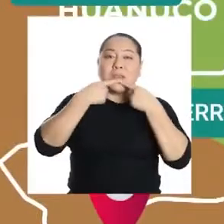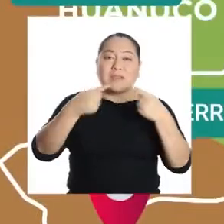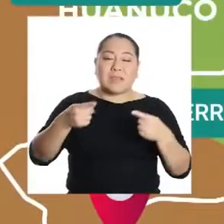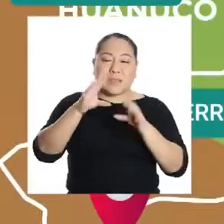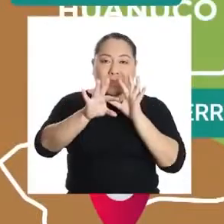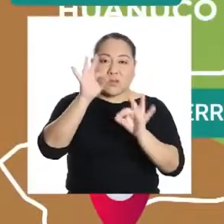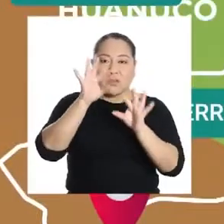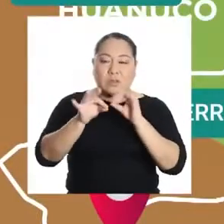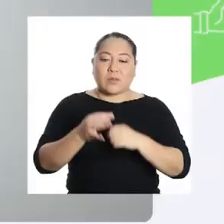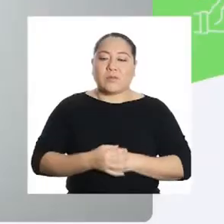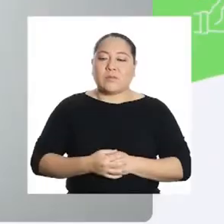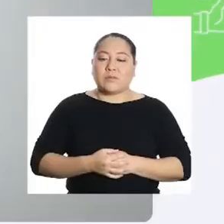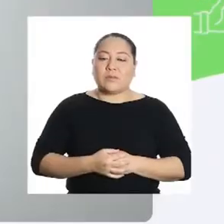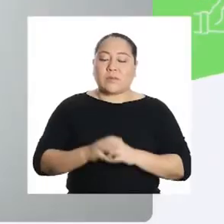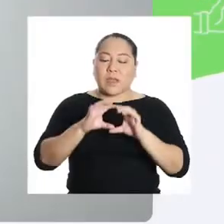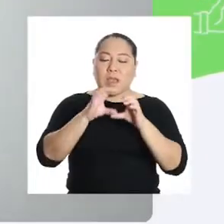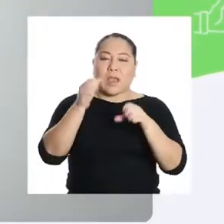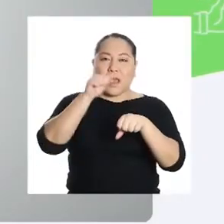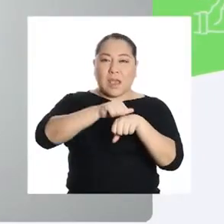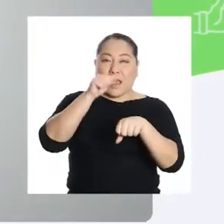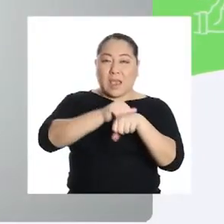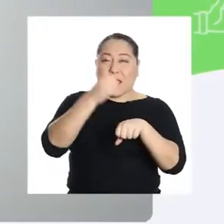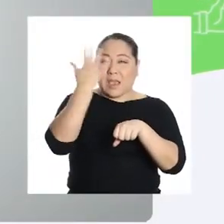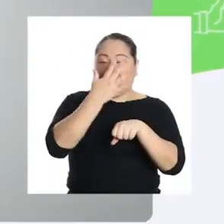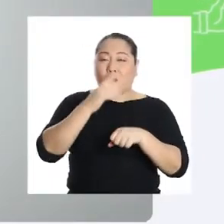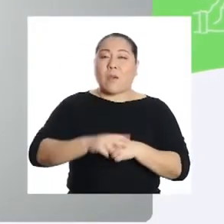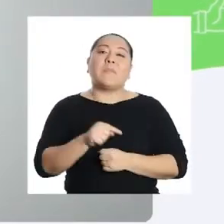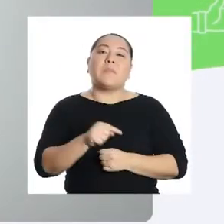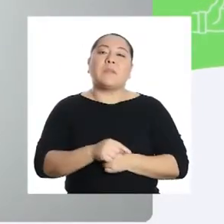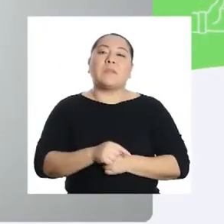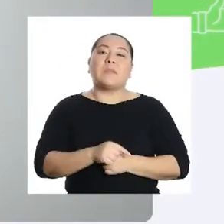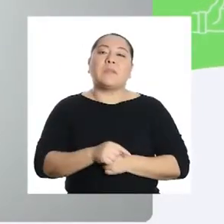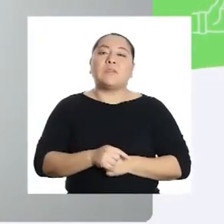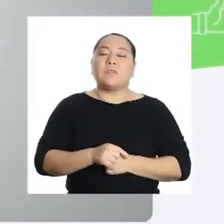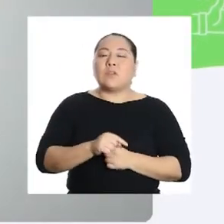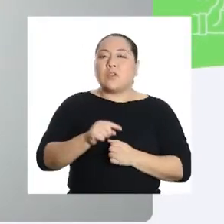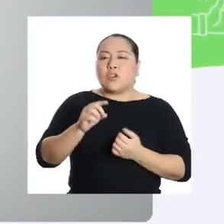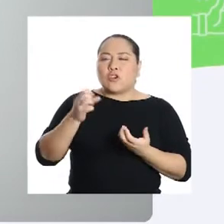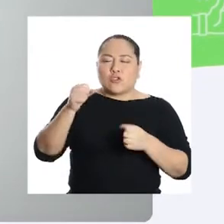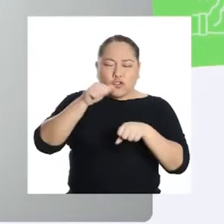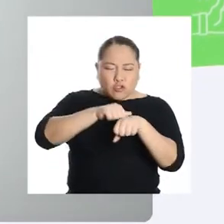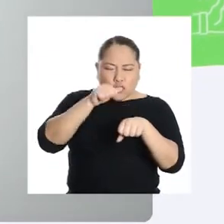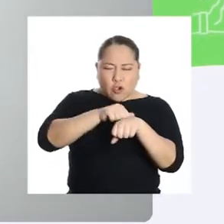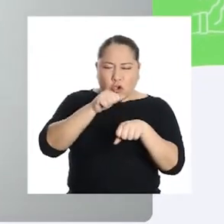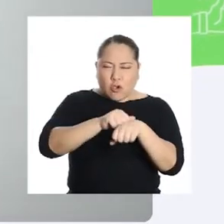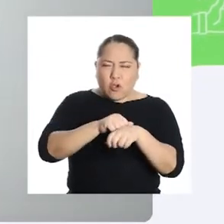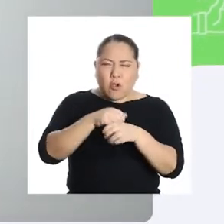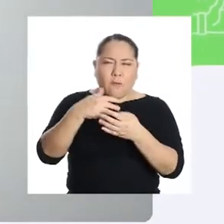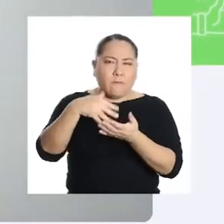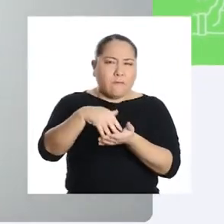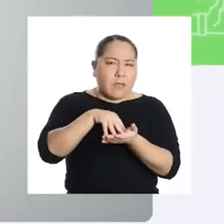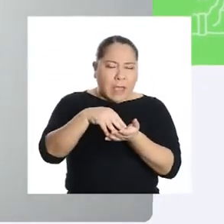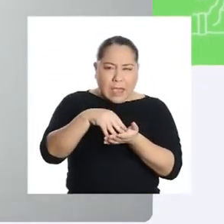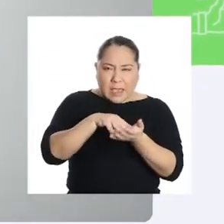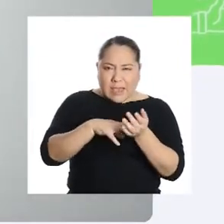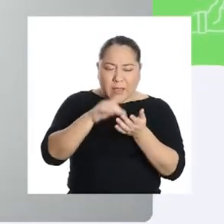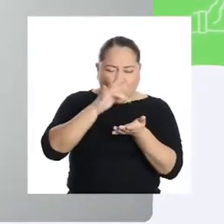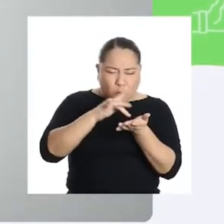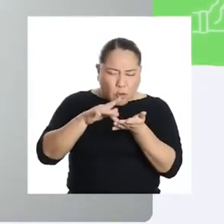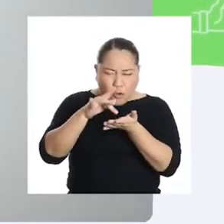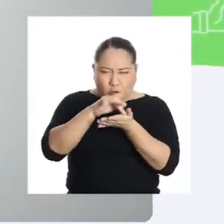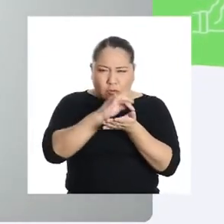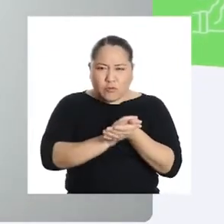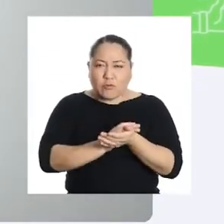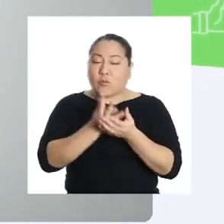mensajes encontramos. El carbón vegetal es un combustible sólido, frágil y poroso de alto contenido